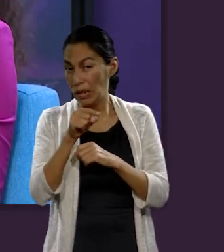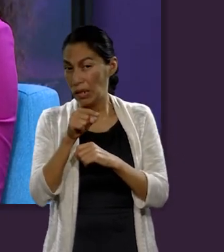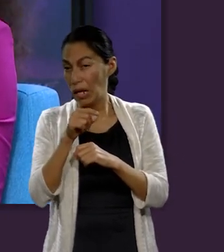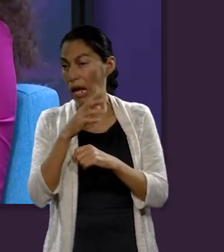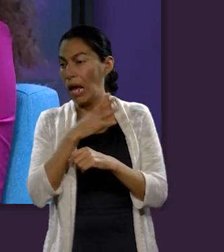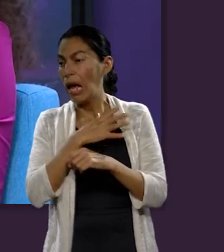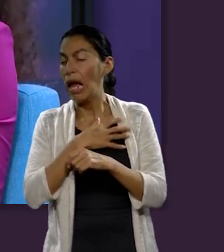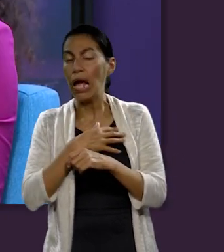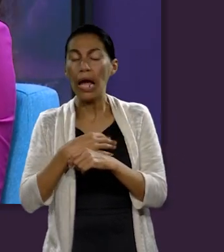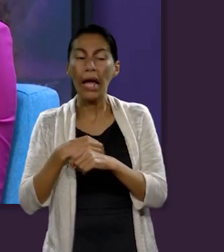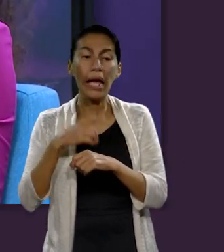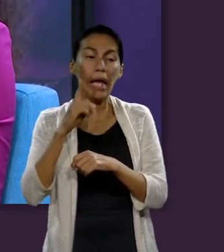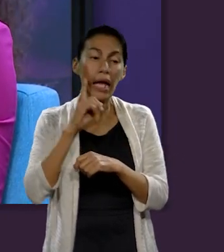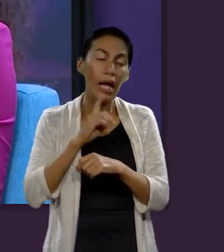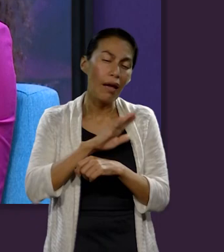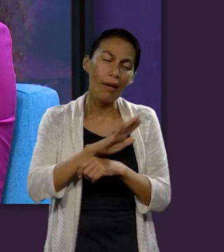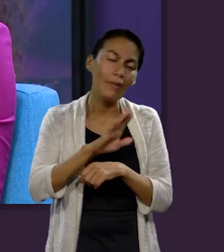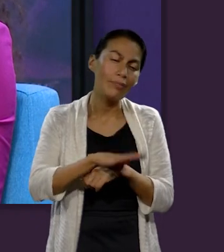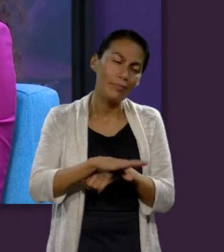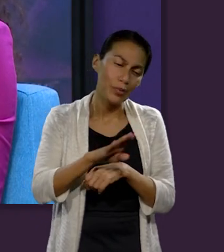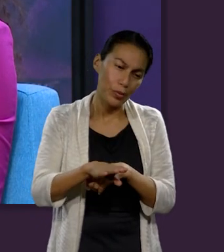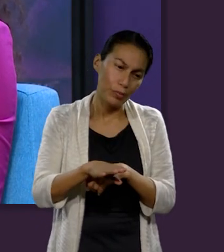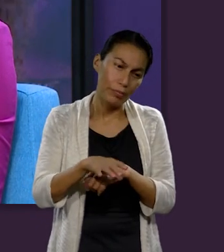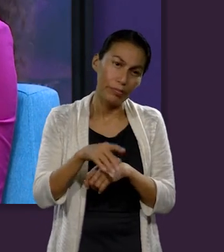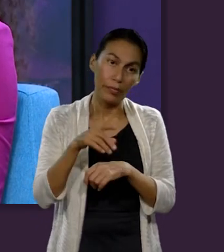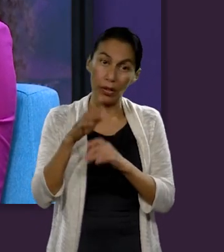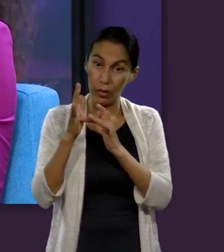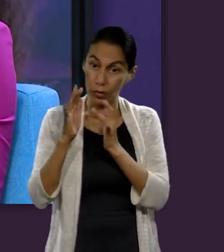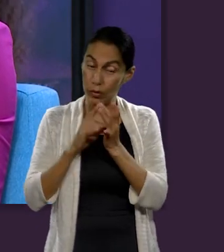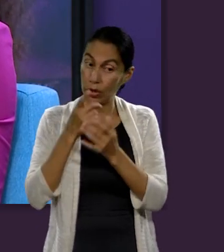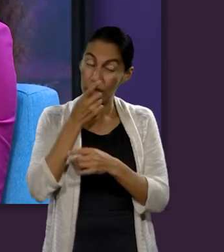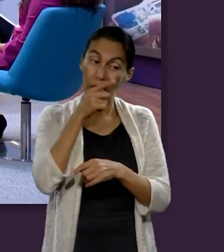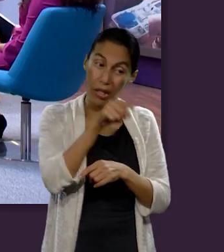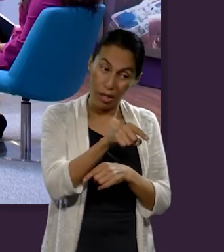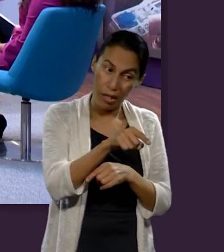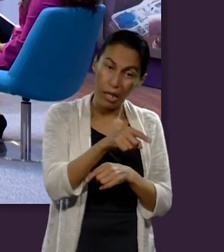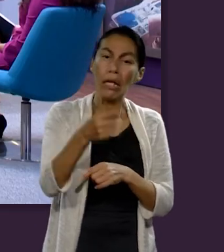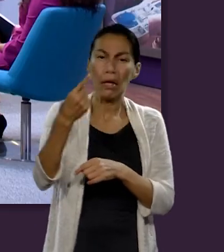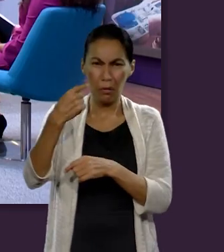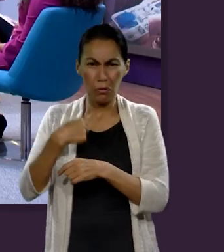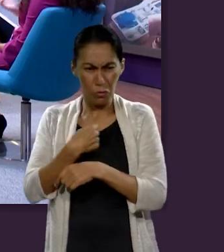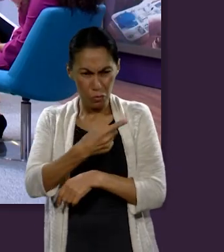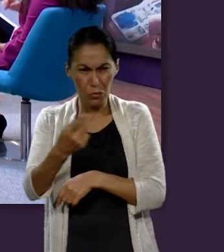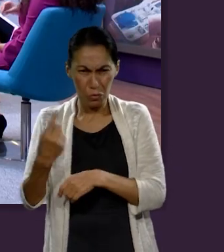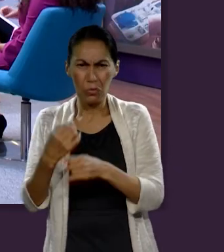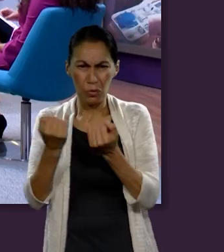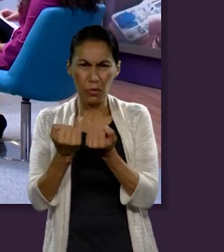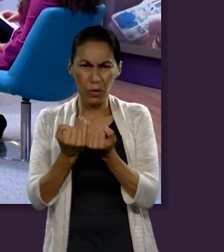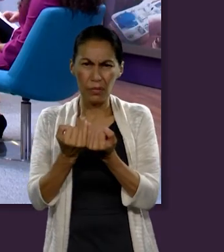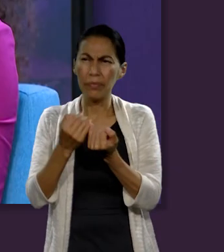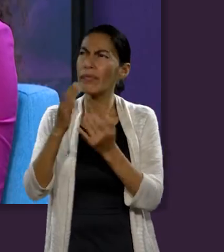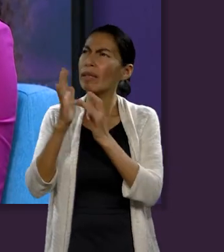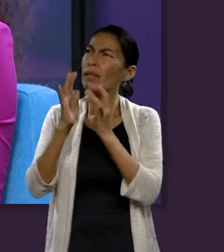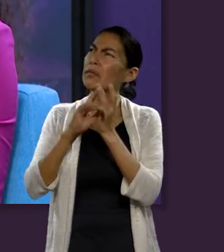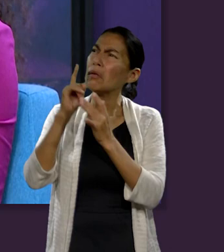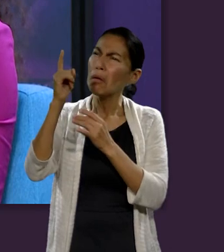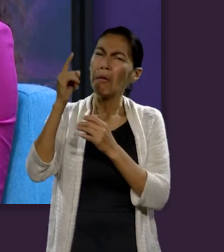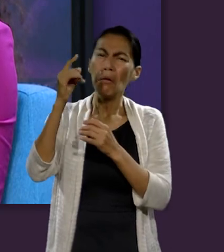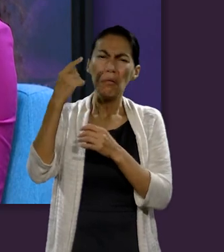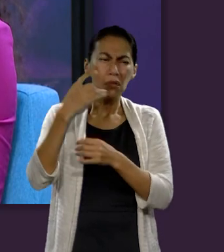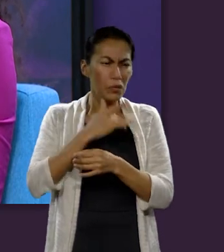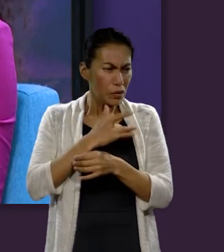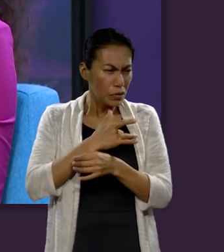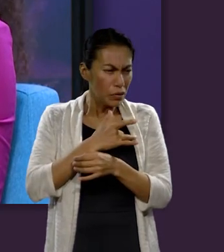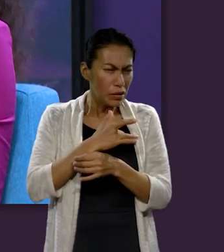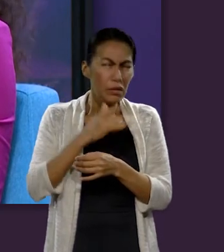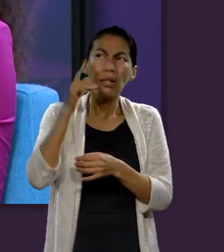que le habían anunciado que su hija había fallecido, sino que nos las dice a nosotros hoy también. Jesús conoce nuestros corazones y